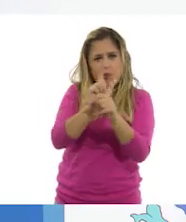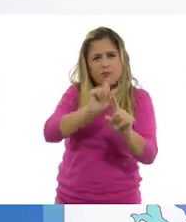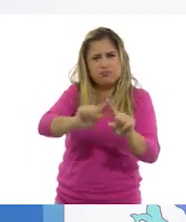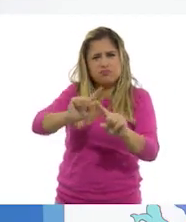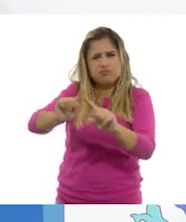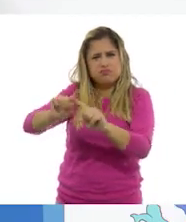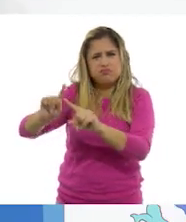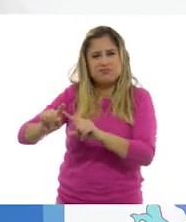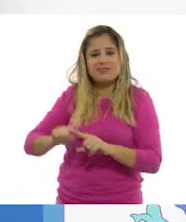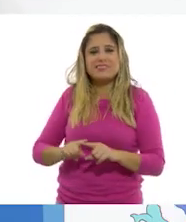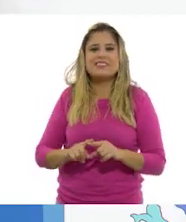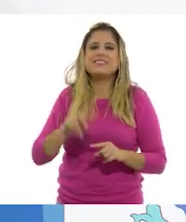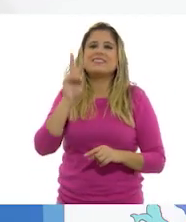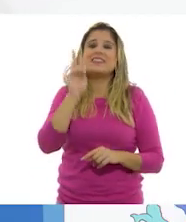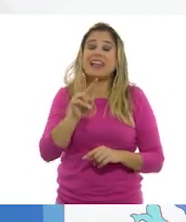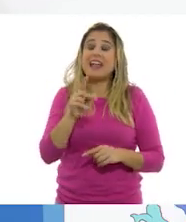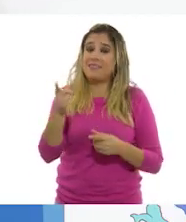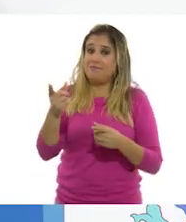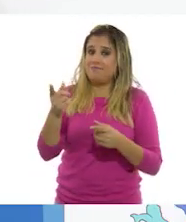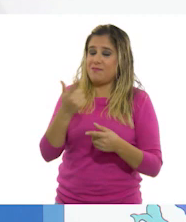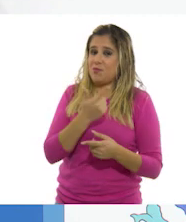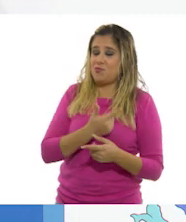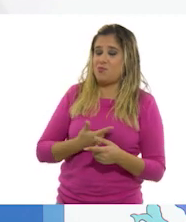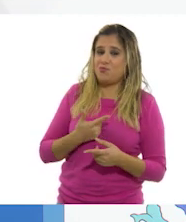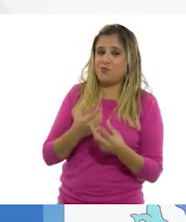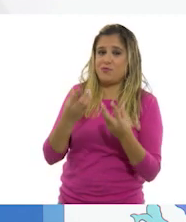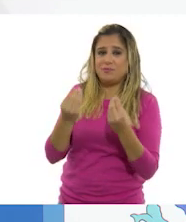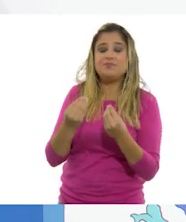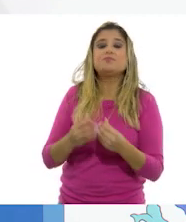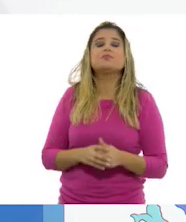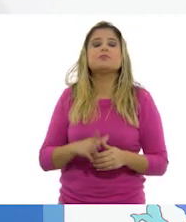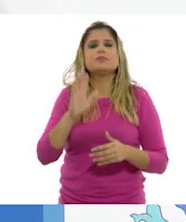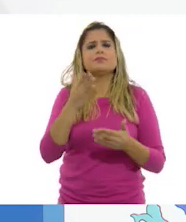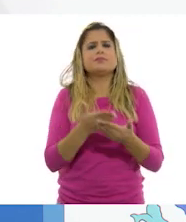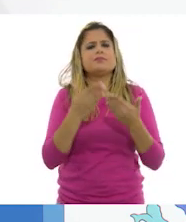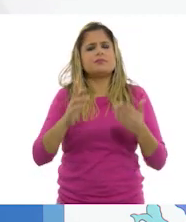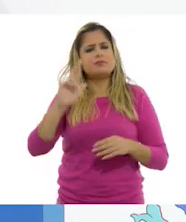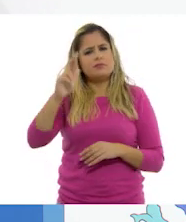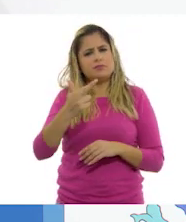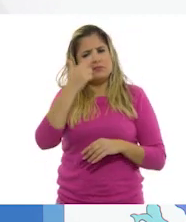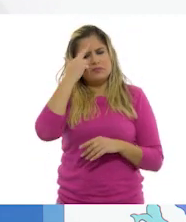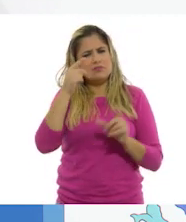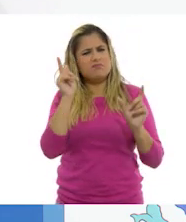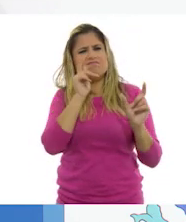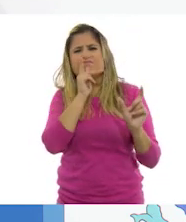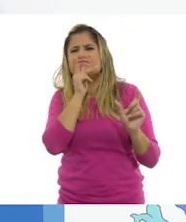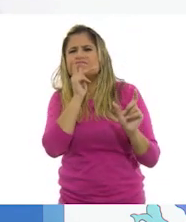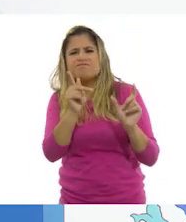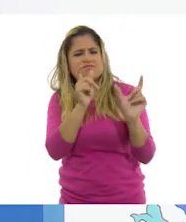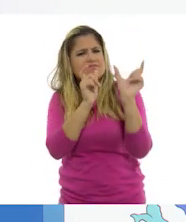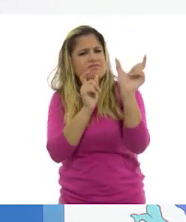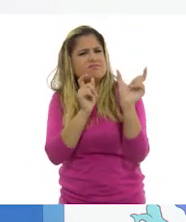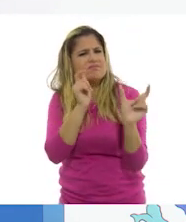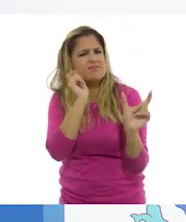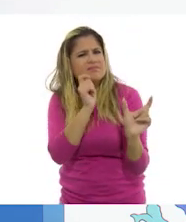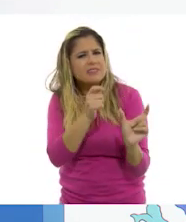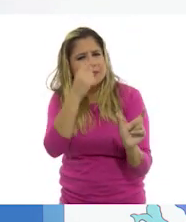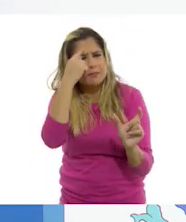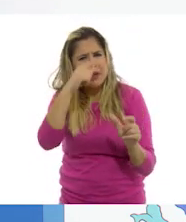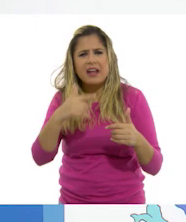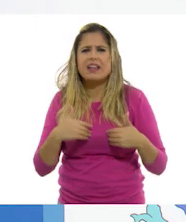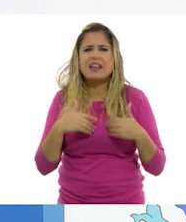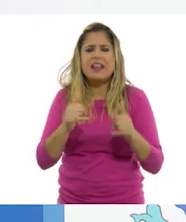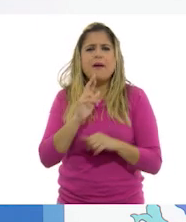Pues me da mucho gusto. Quiero iniciar recordando algunos conceptos básicos que nos permitirán comprender mejor